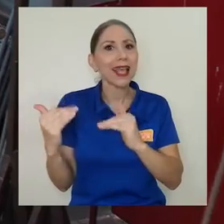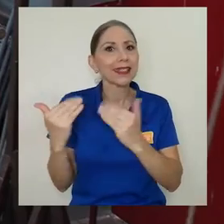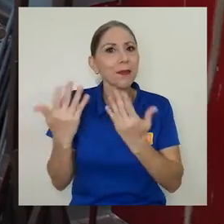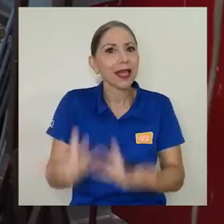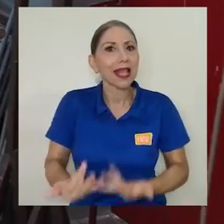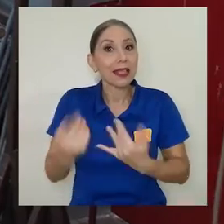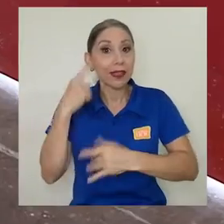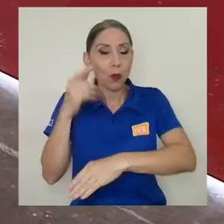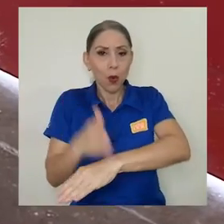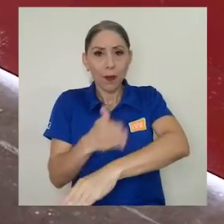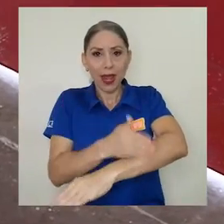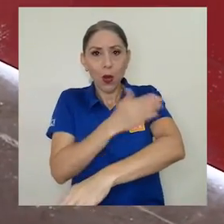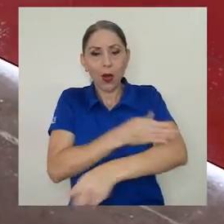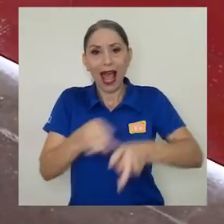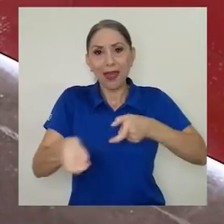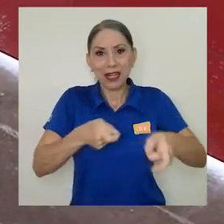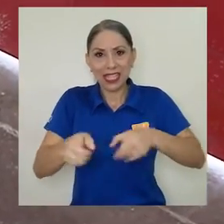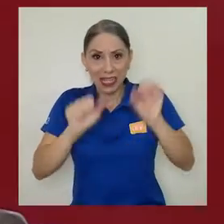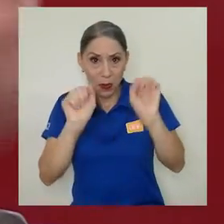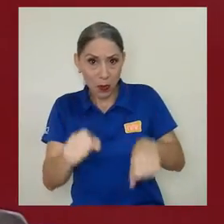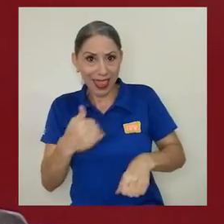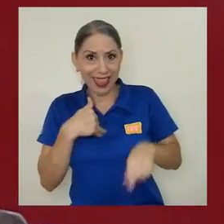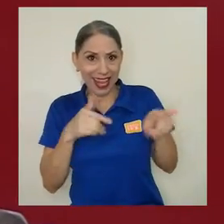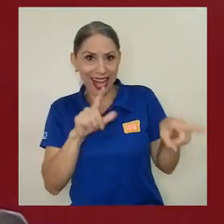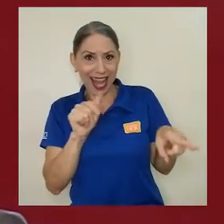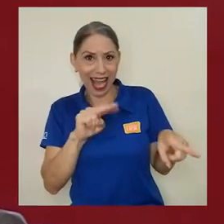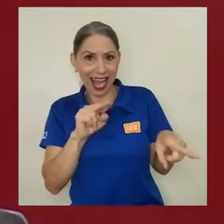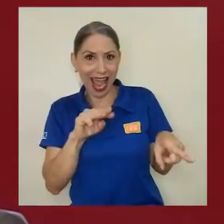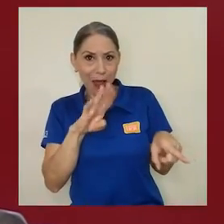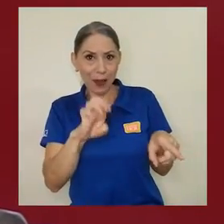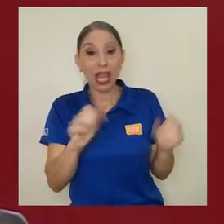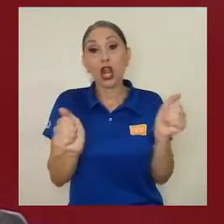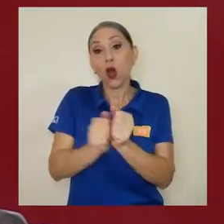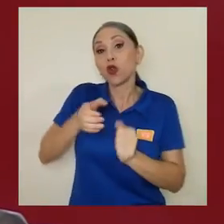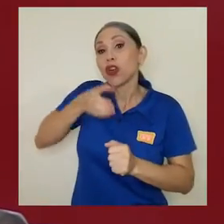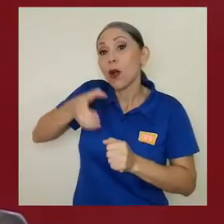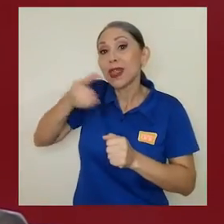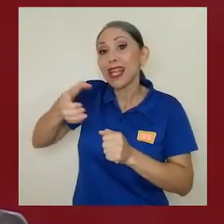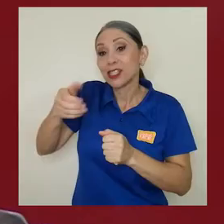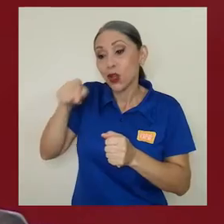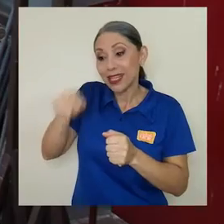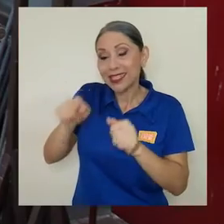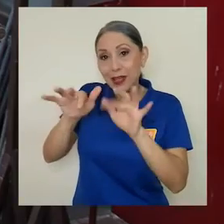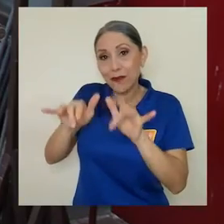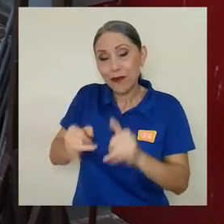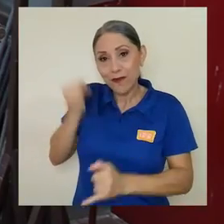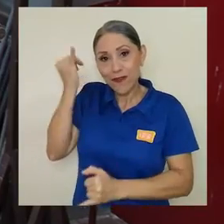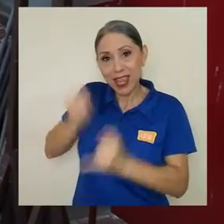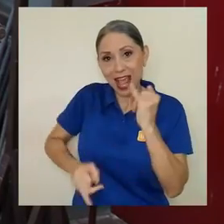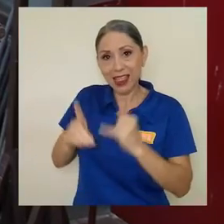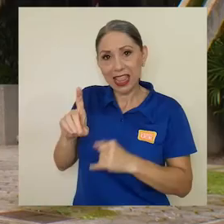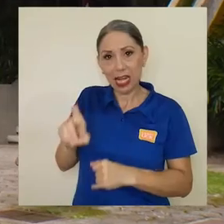a la mejor administrativa que podría tener el ANAME al ejecutarse las recomendaciones del texto final del diagnóstico.